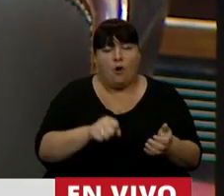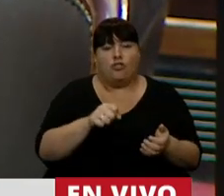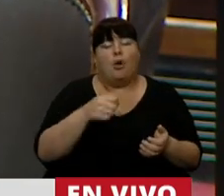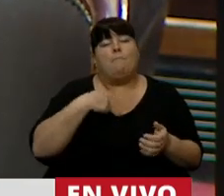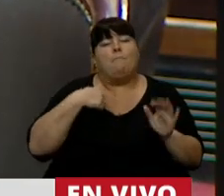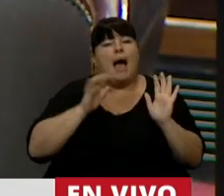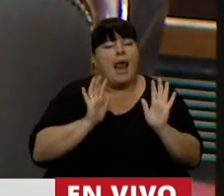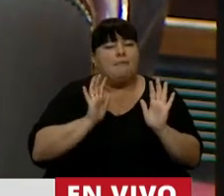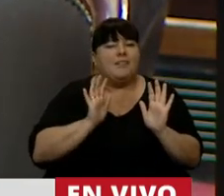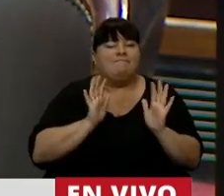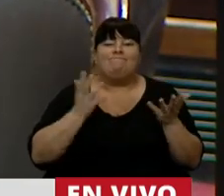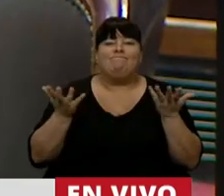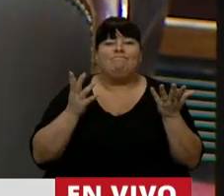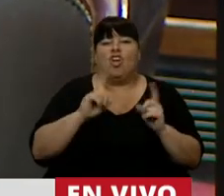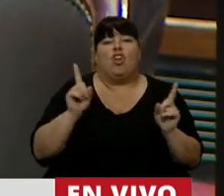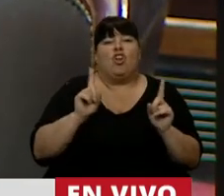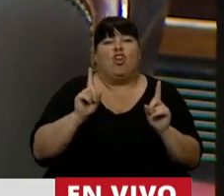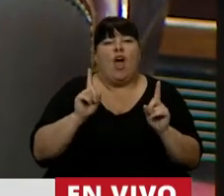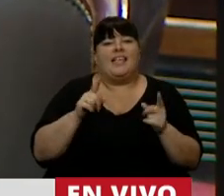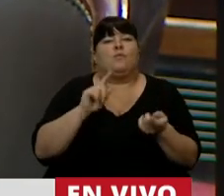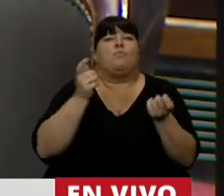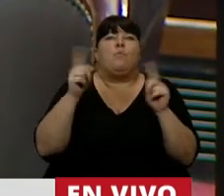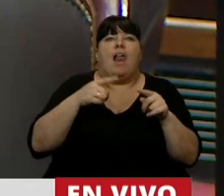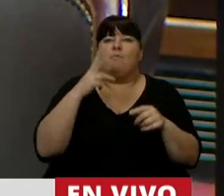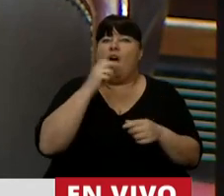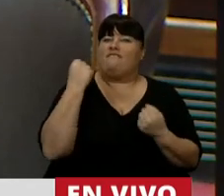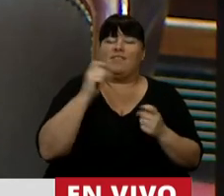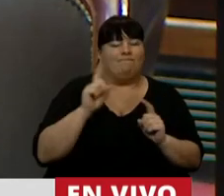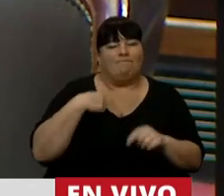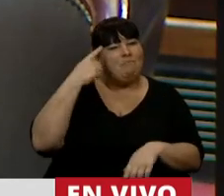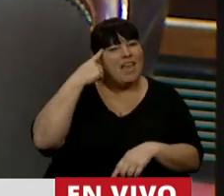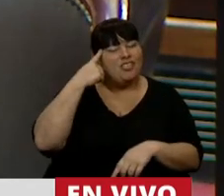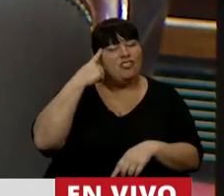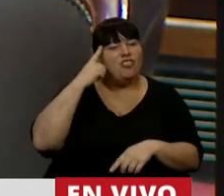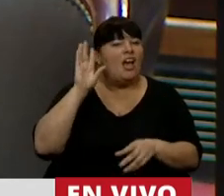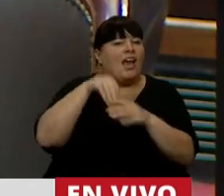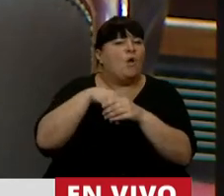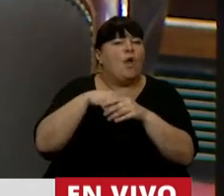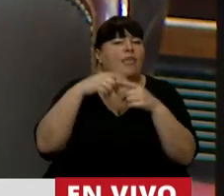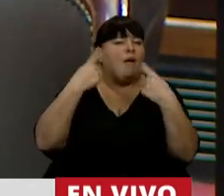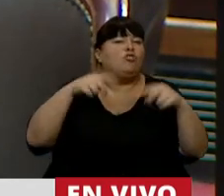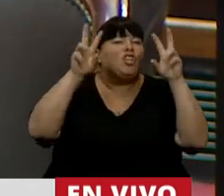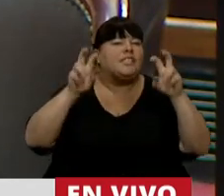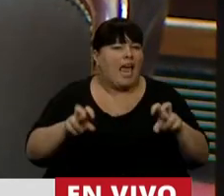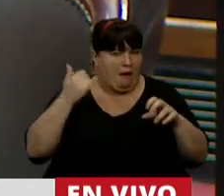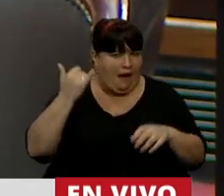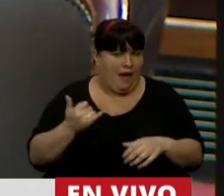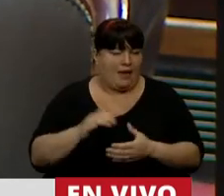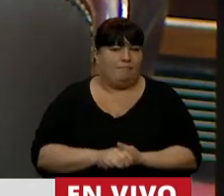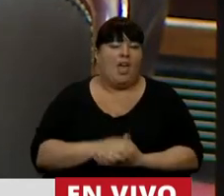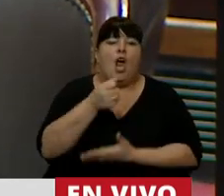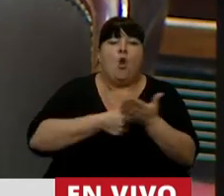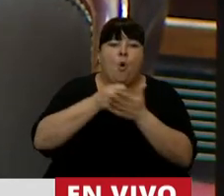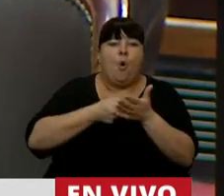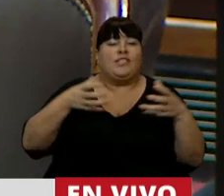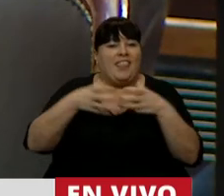para mí no representa una reivindicación del feminismo, me parece que estamos incluidas en una cantidad de temas más y la